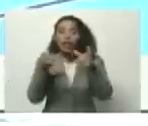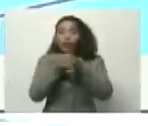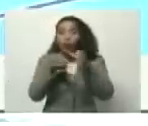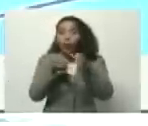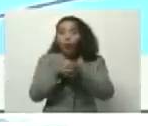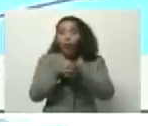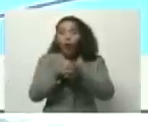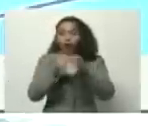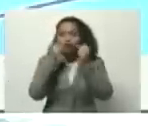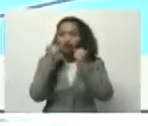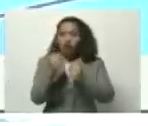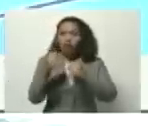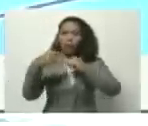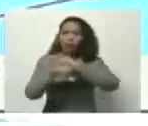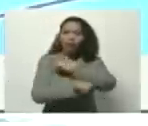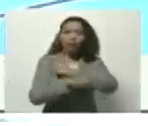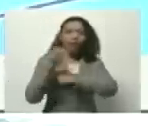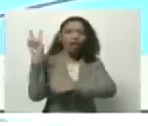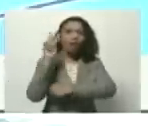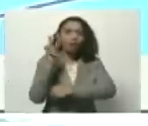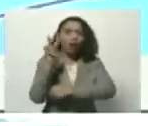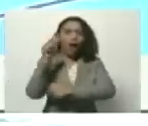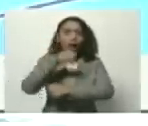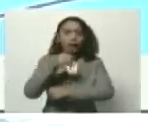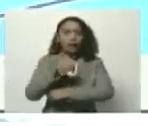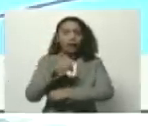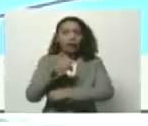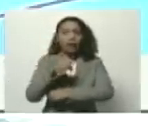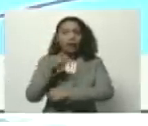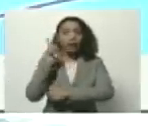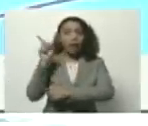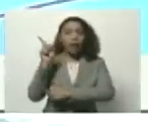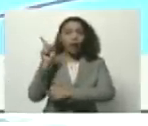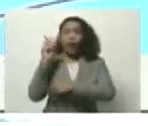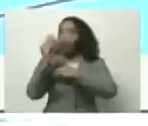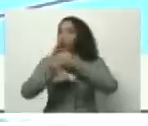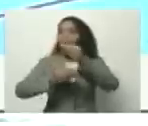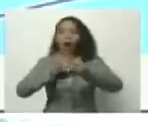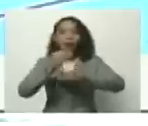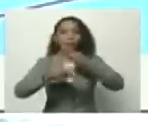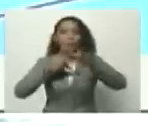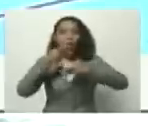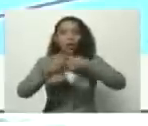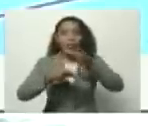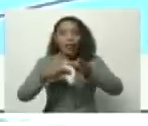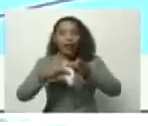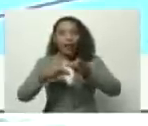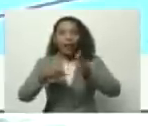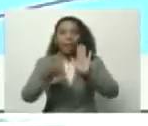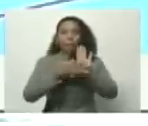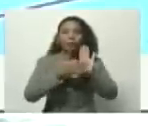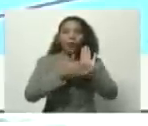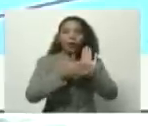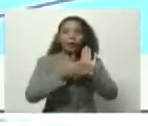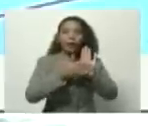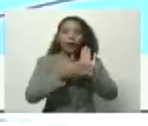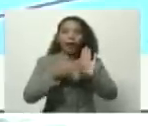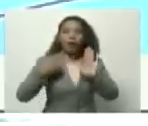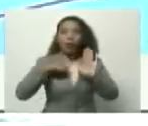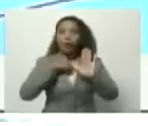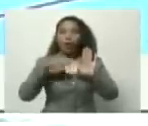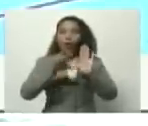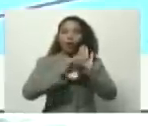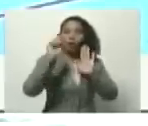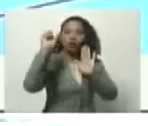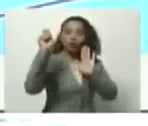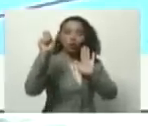de extremistas venezolanos que en lugar de tomar la ruta política contemplada en nuestra constitución,